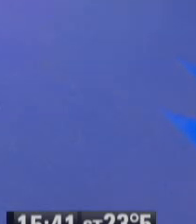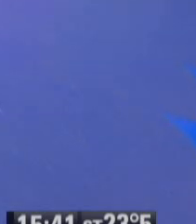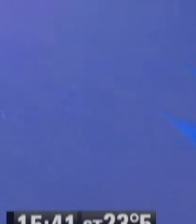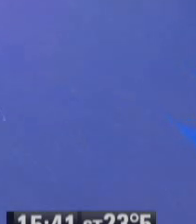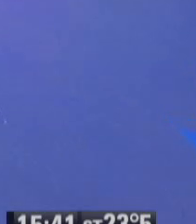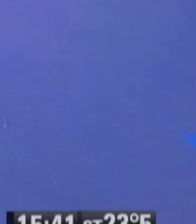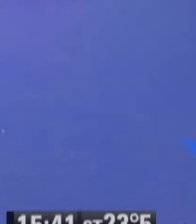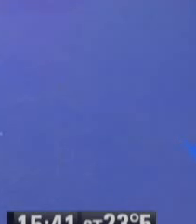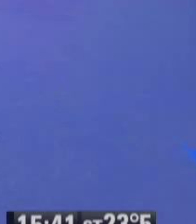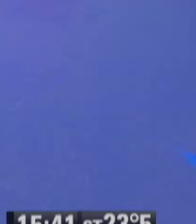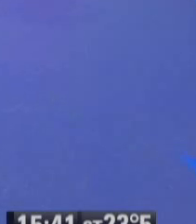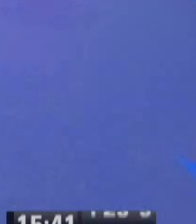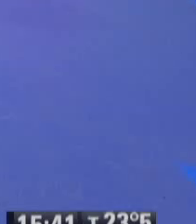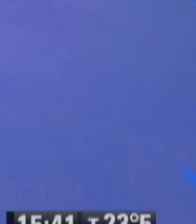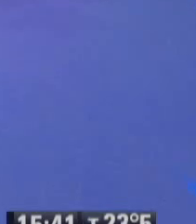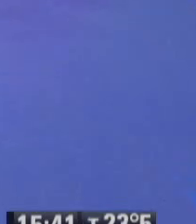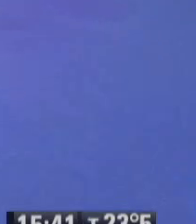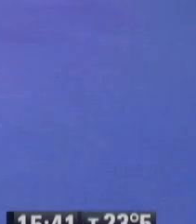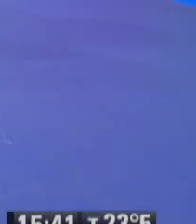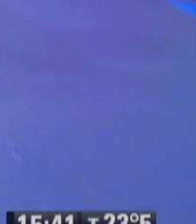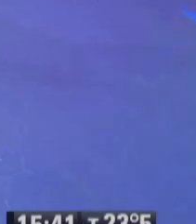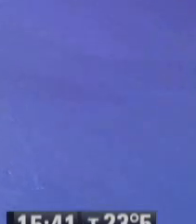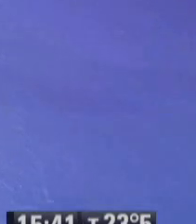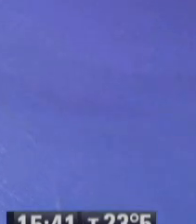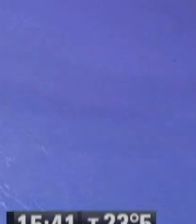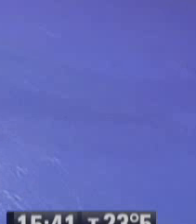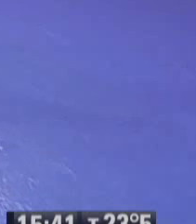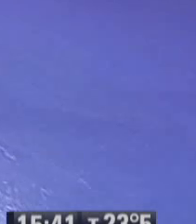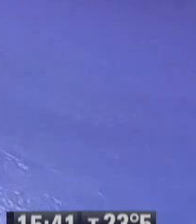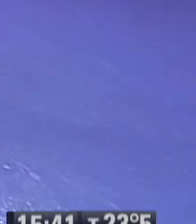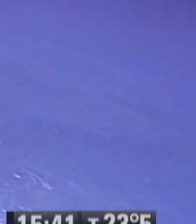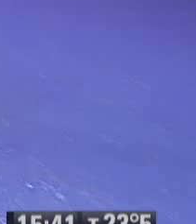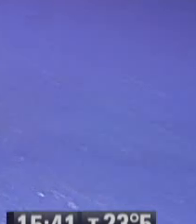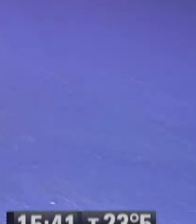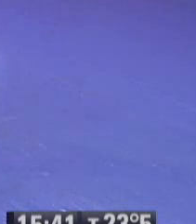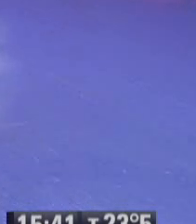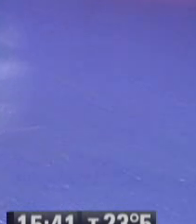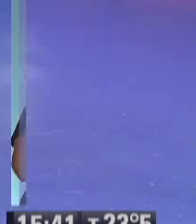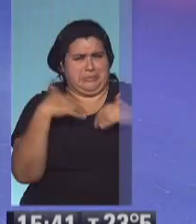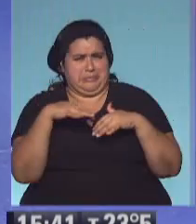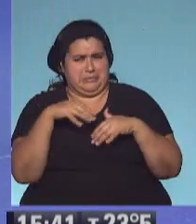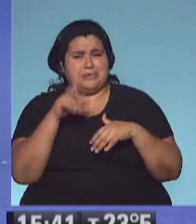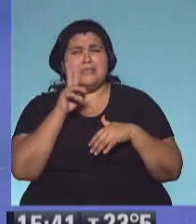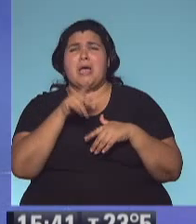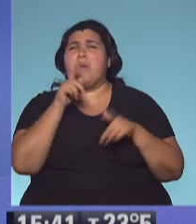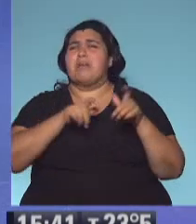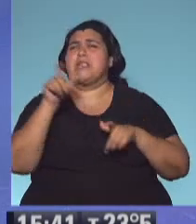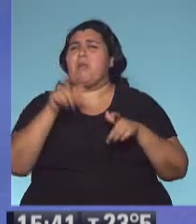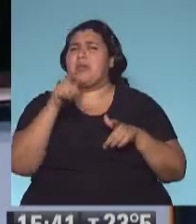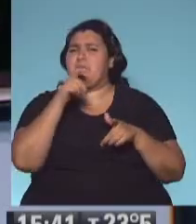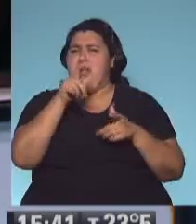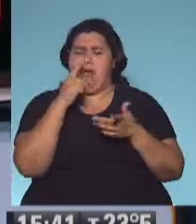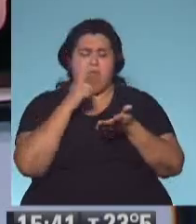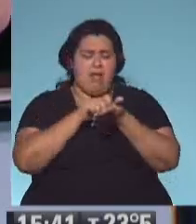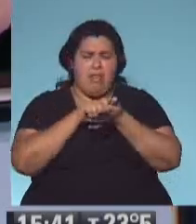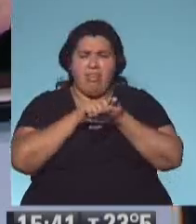Darío está haciendo la cuenta, está haciendo la cuenta y ya lo vi, un poquito de humito sufriendo. Es como que la gente que maneja las palabras no maneja tanto